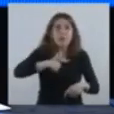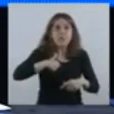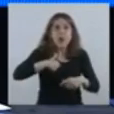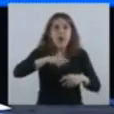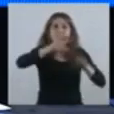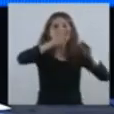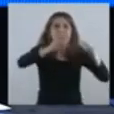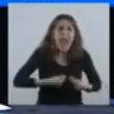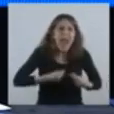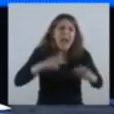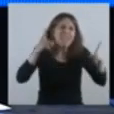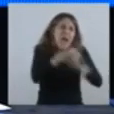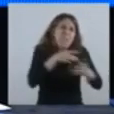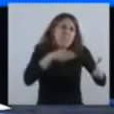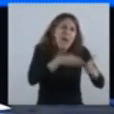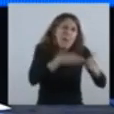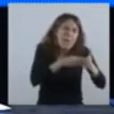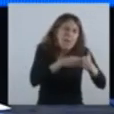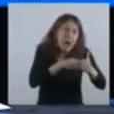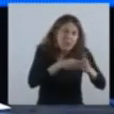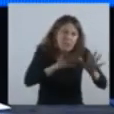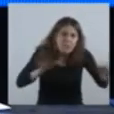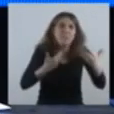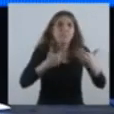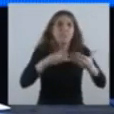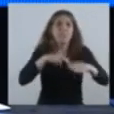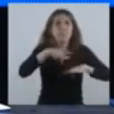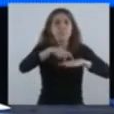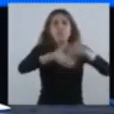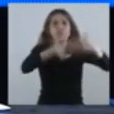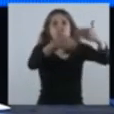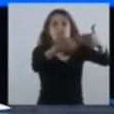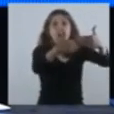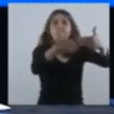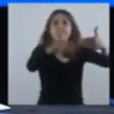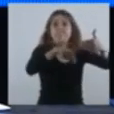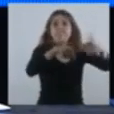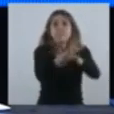levantarse y seguir caminando. Esa es la historia de la Argentina.